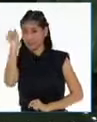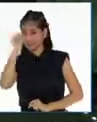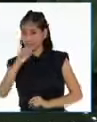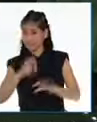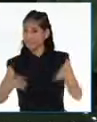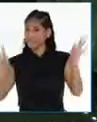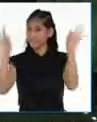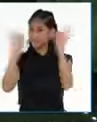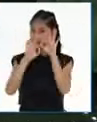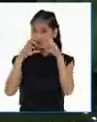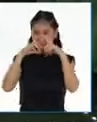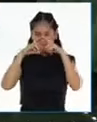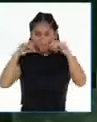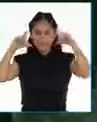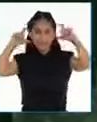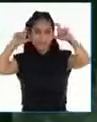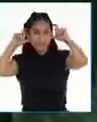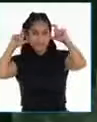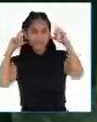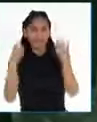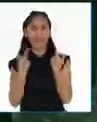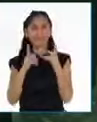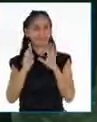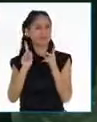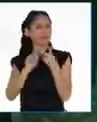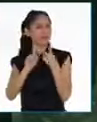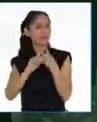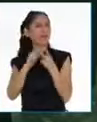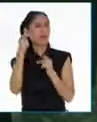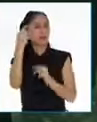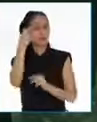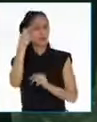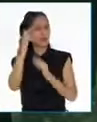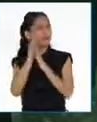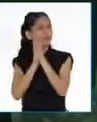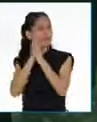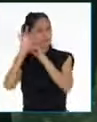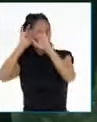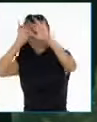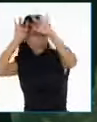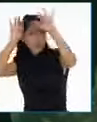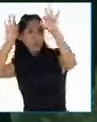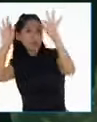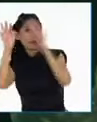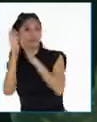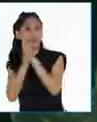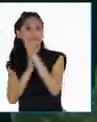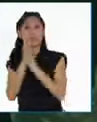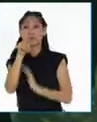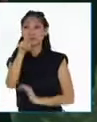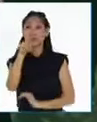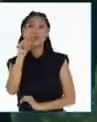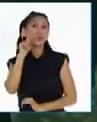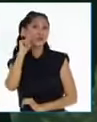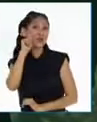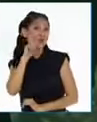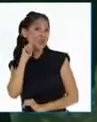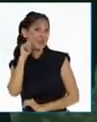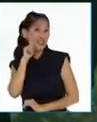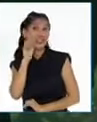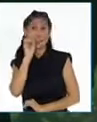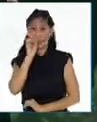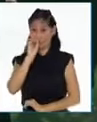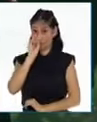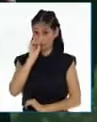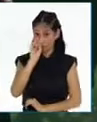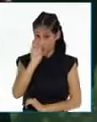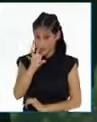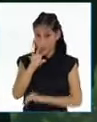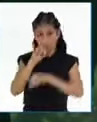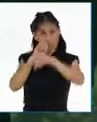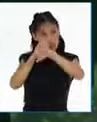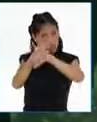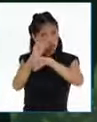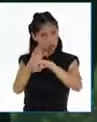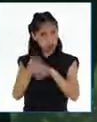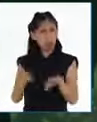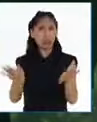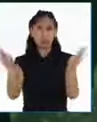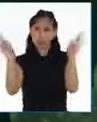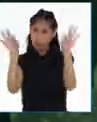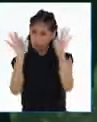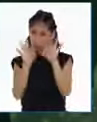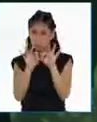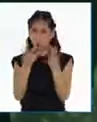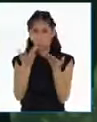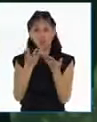y ustedes tendrán que resolverlo. Imaginemos lo siguiente. Su tío les ha dicho que es bueno aprender a tocar un instrumento musical. ¿Qué